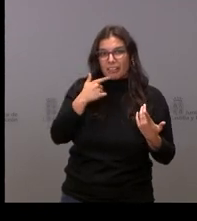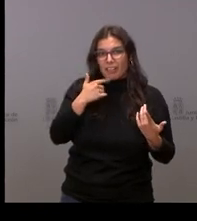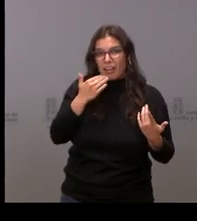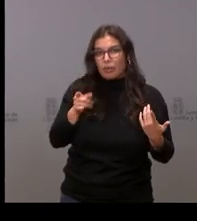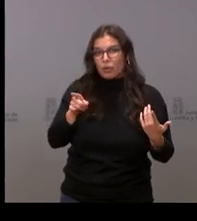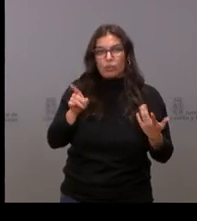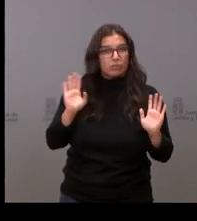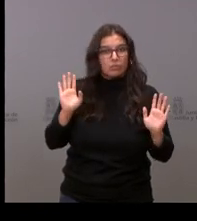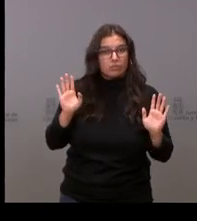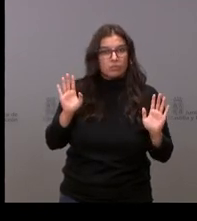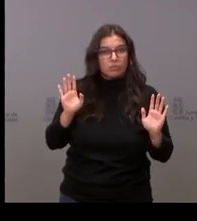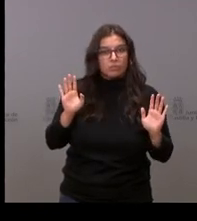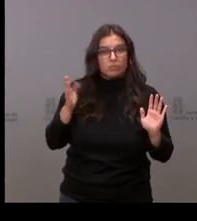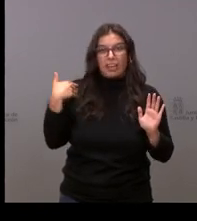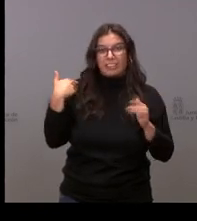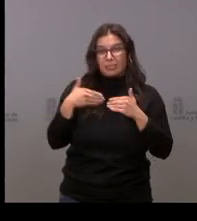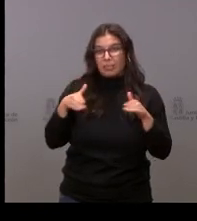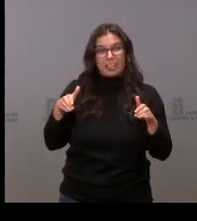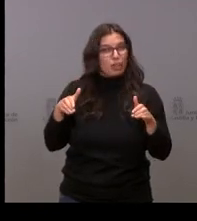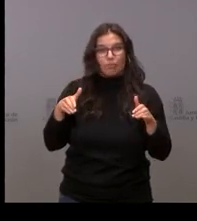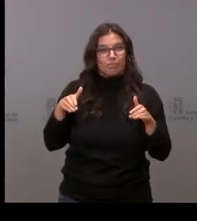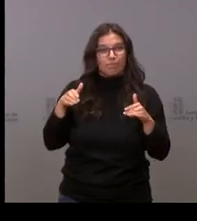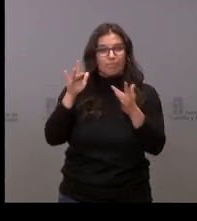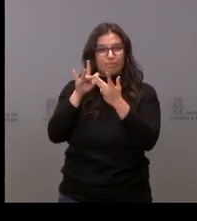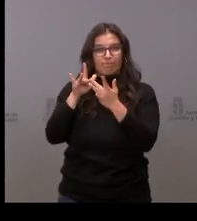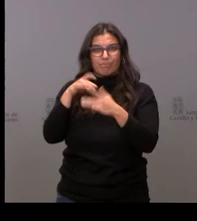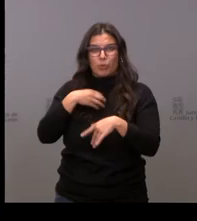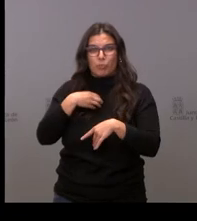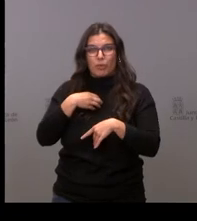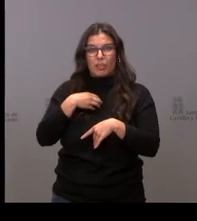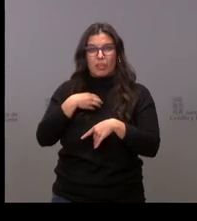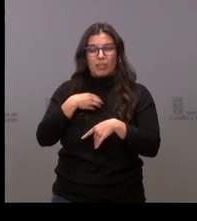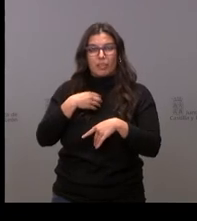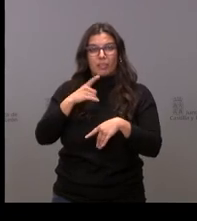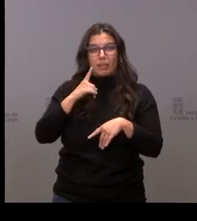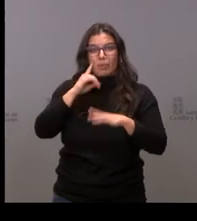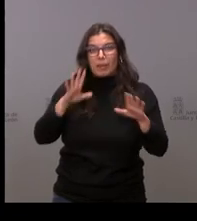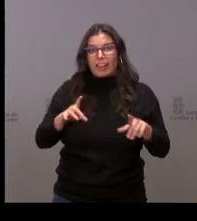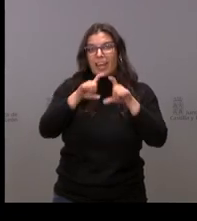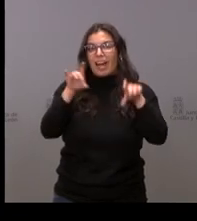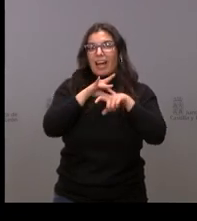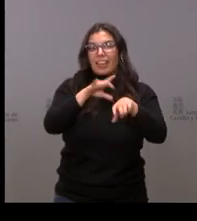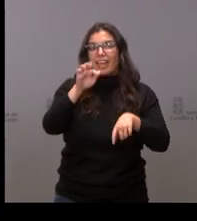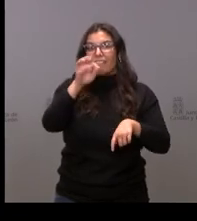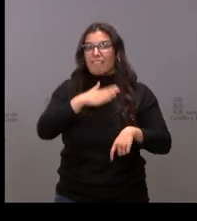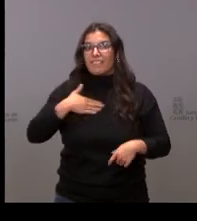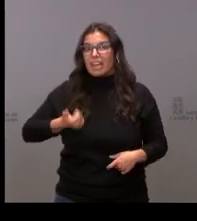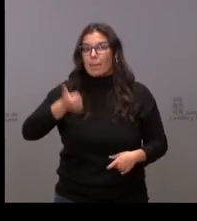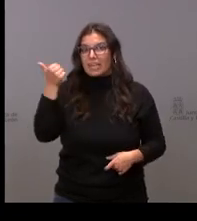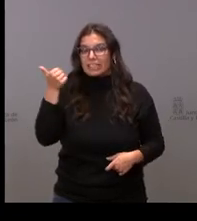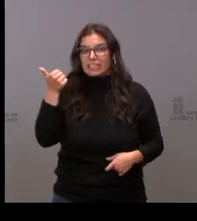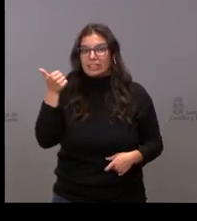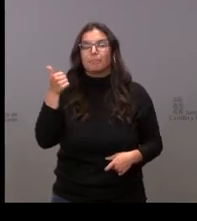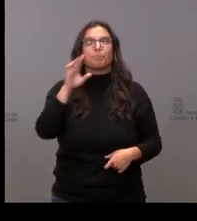no se puede recuperar esa conexión no se ha podido recuperar pero creo que Agencia EFE quería también preguntar Ah perdón Oscar Sí